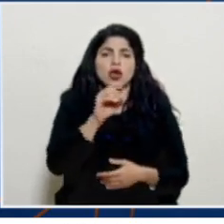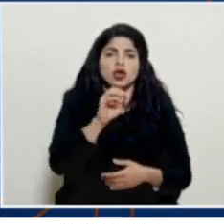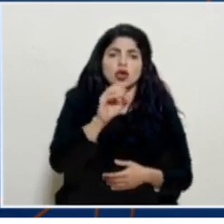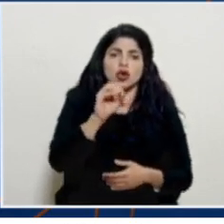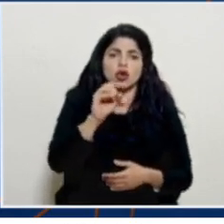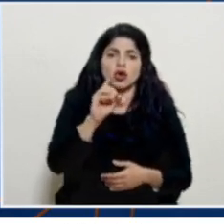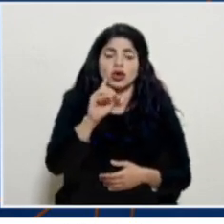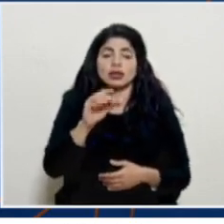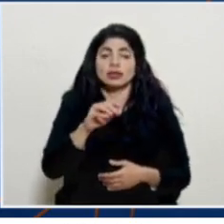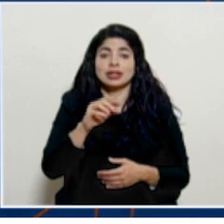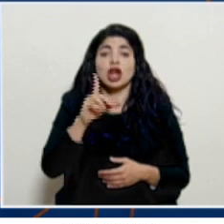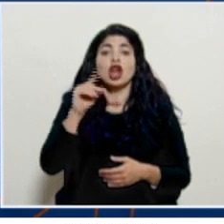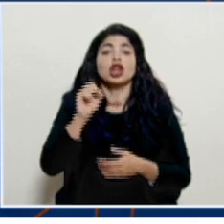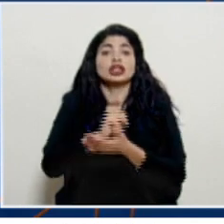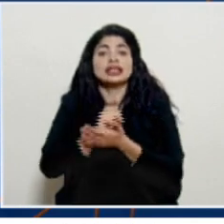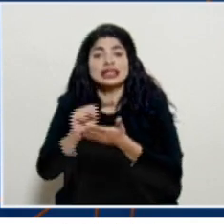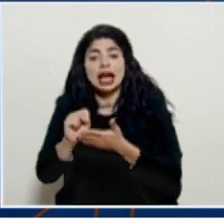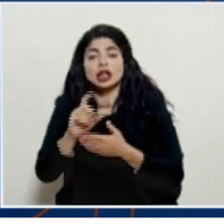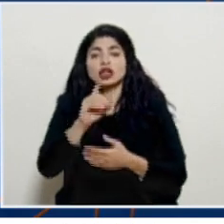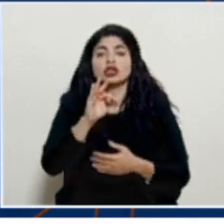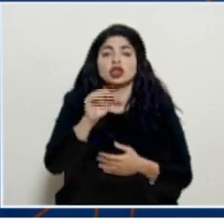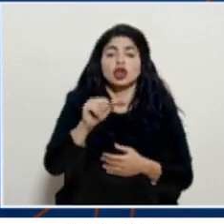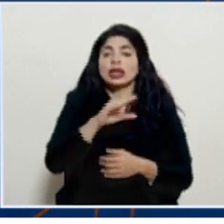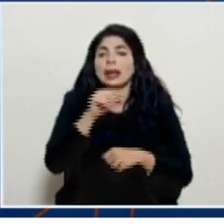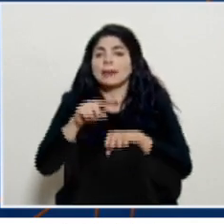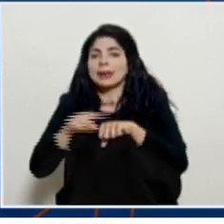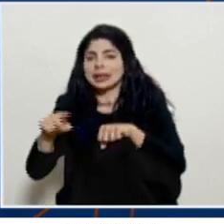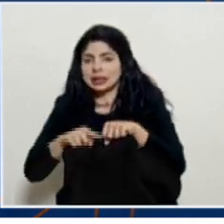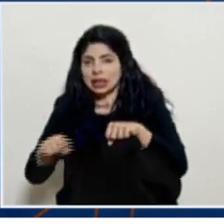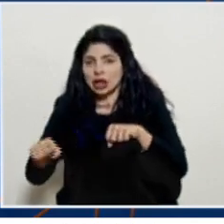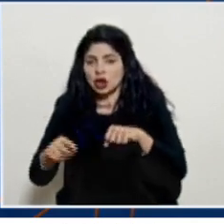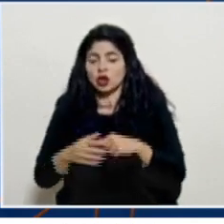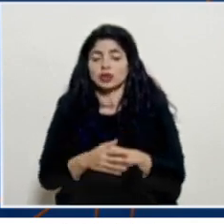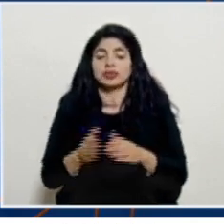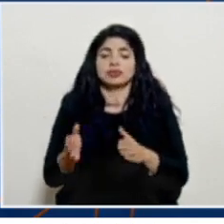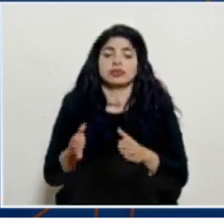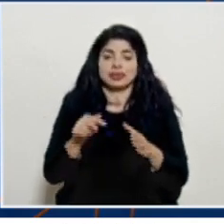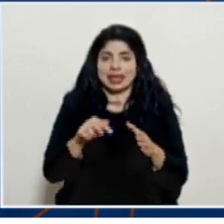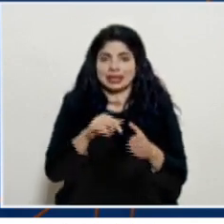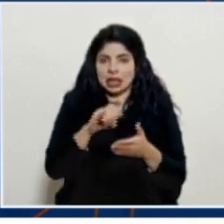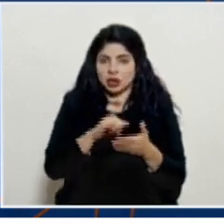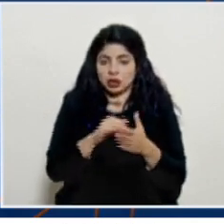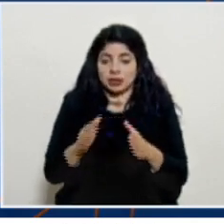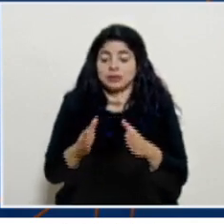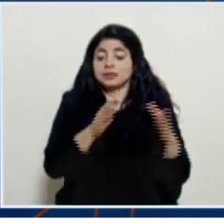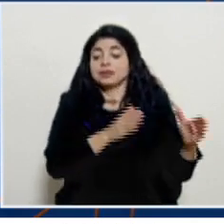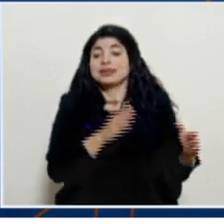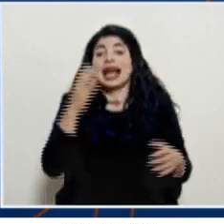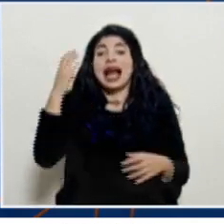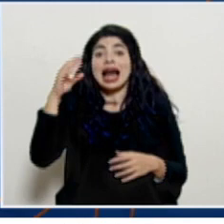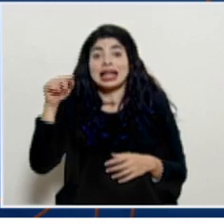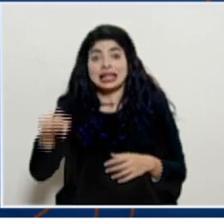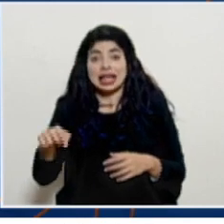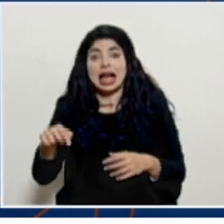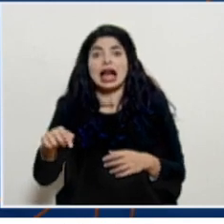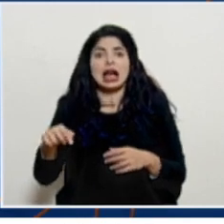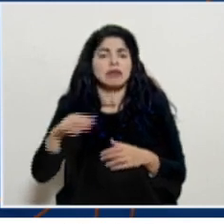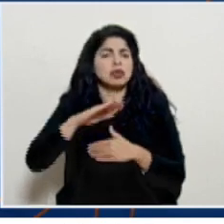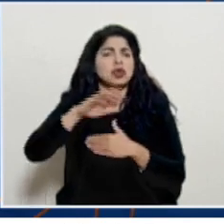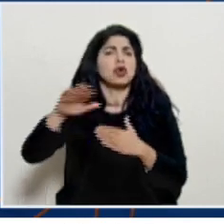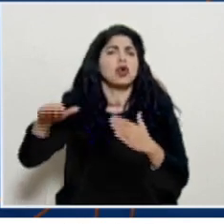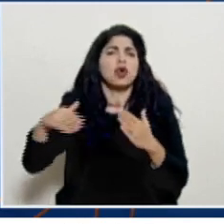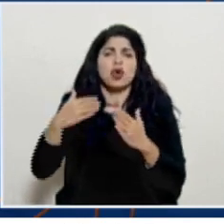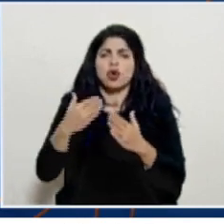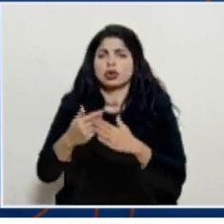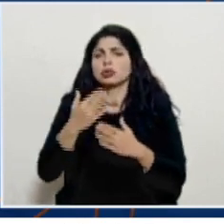en la zona de Los Santos y Pérez Celedón y nuevamente la provincia de Cartago vuelve a mantener todos sus